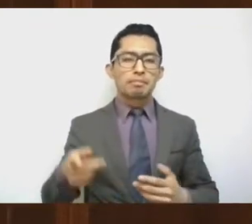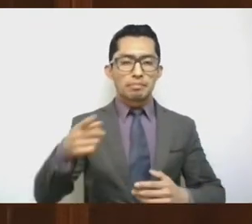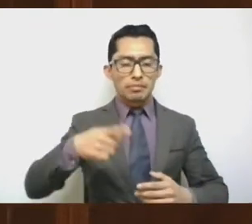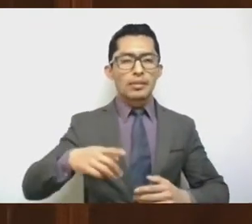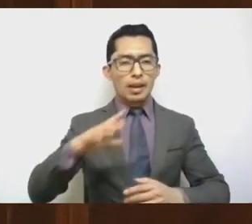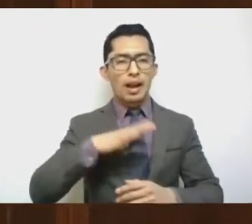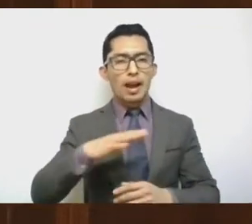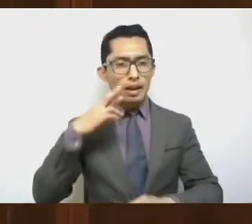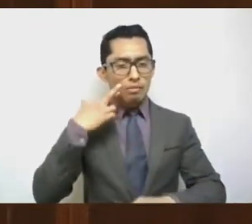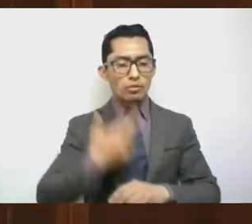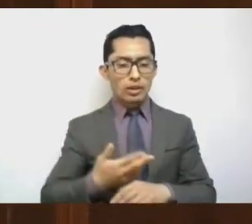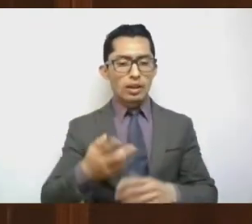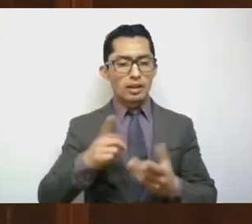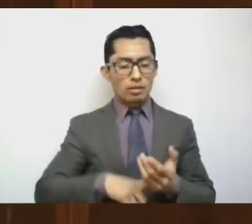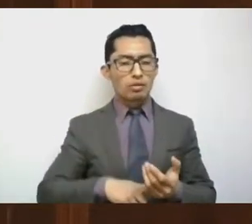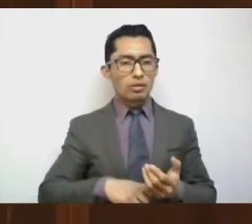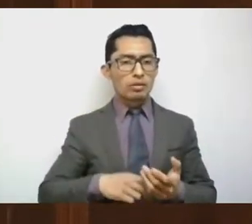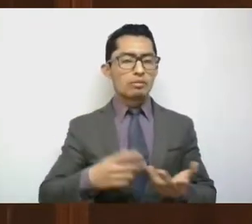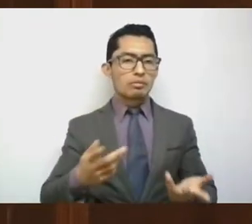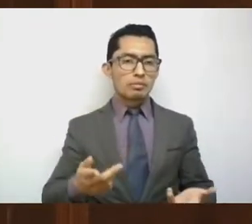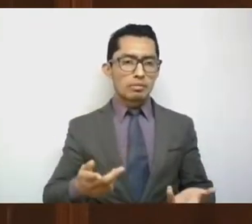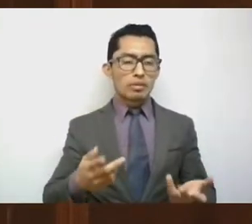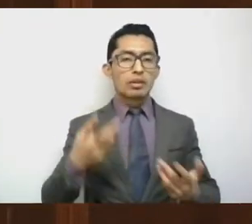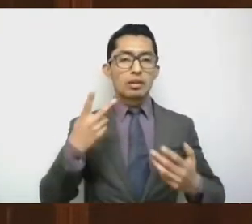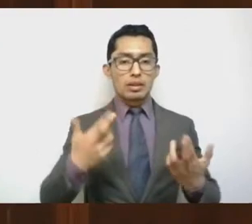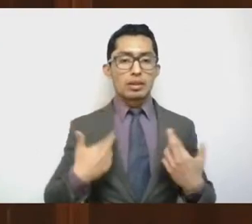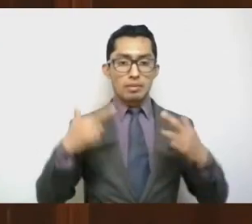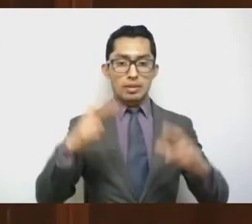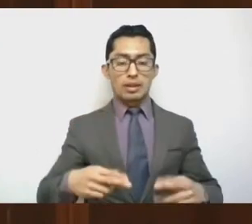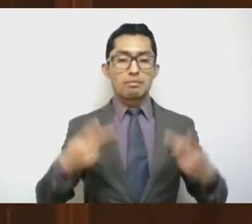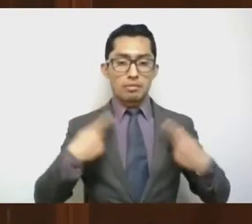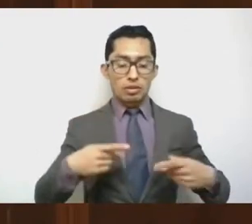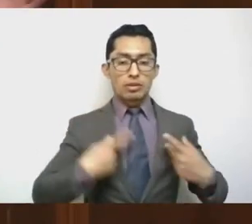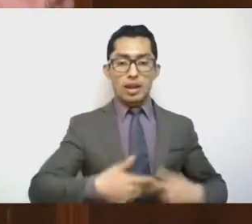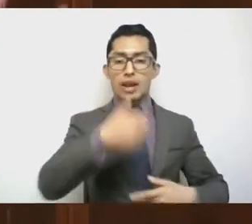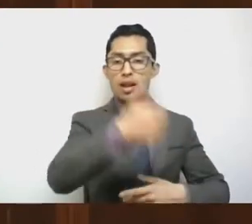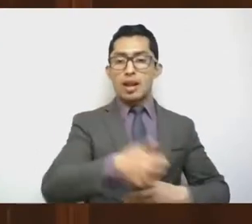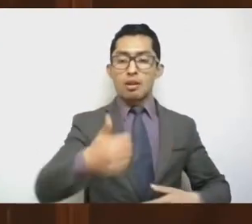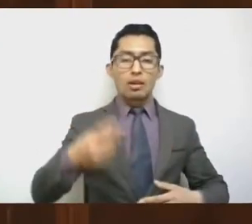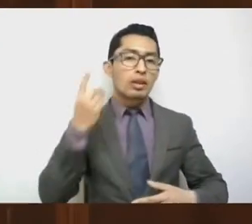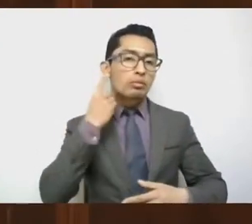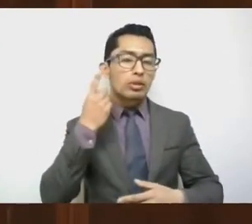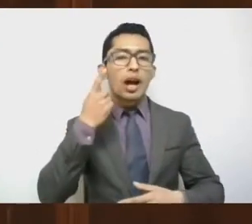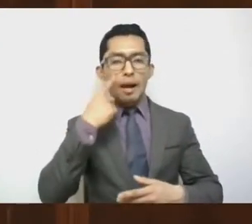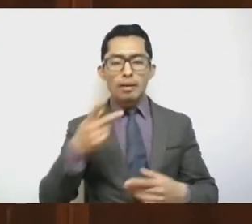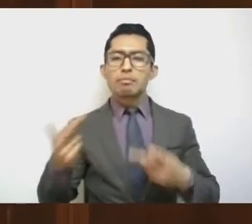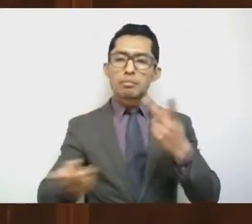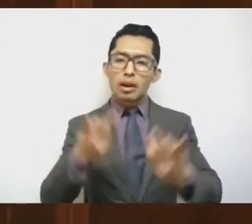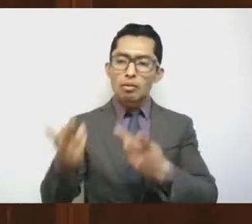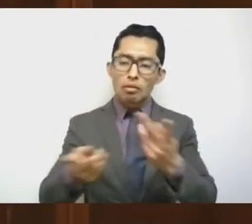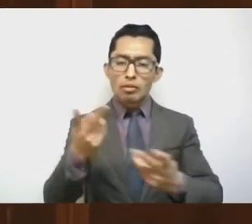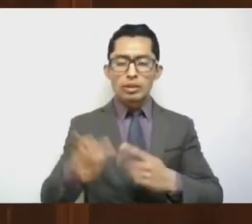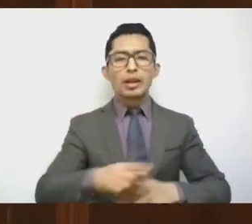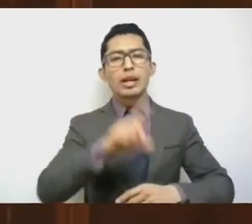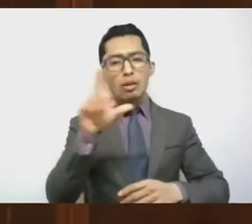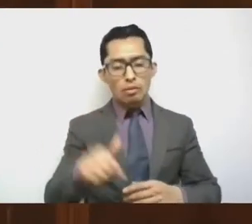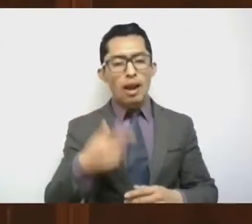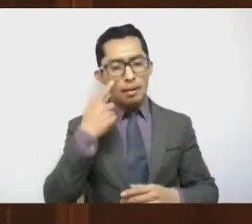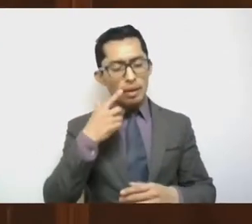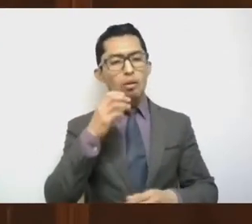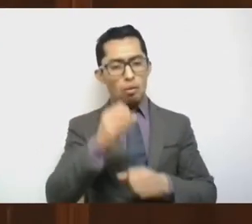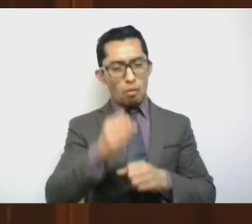giramos, que es a través de sus representantes populares. abramoslo y démonos la oportunidad